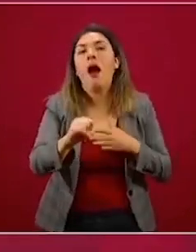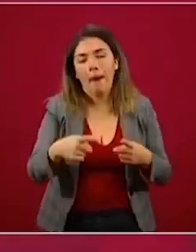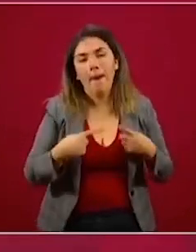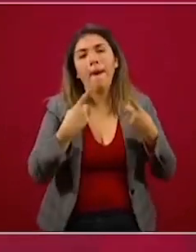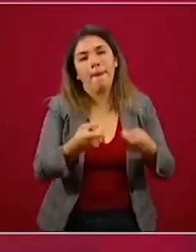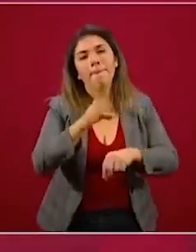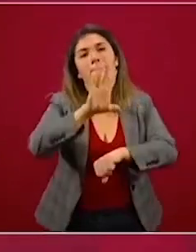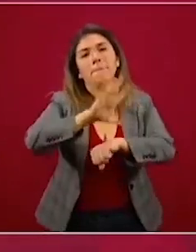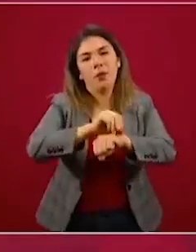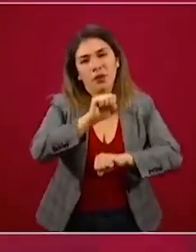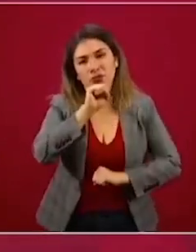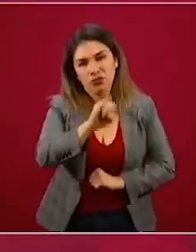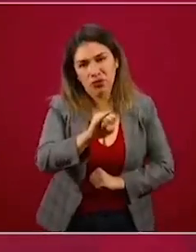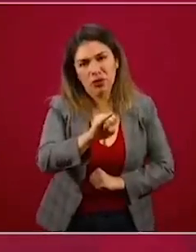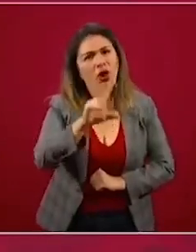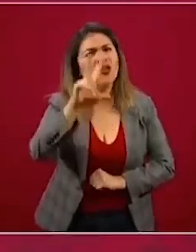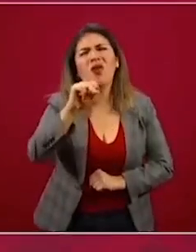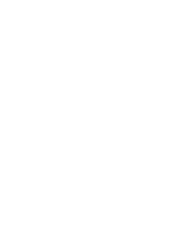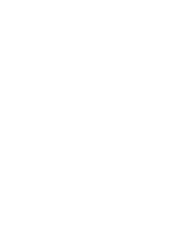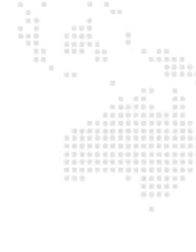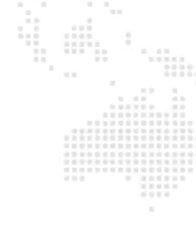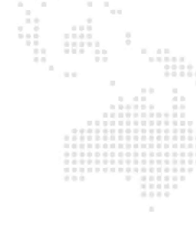No hace falta una inspección.